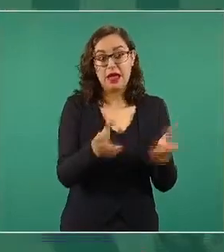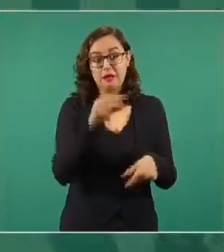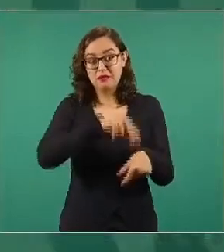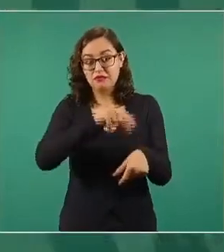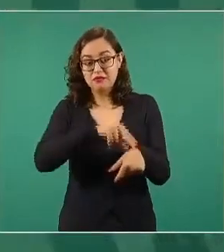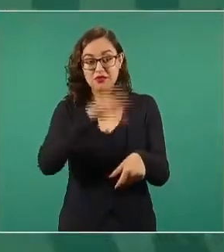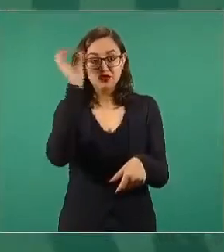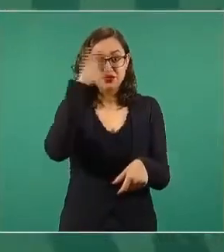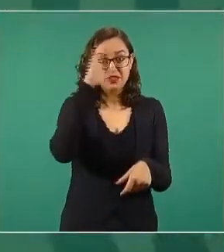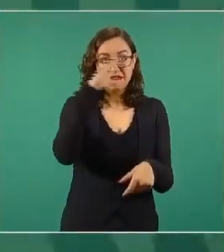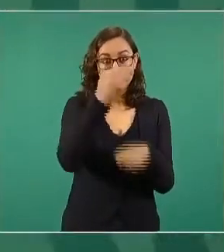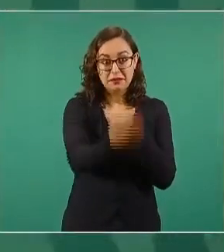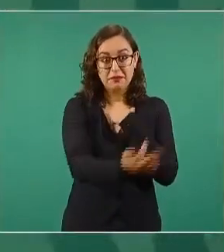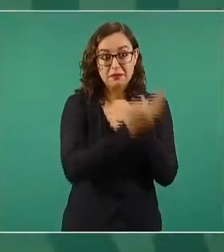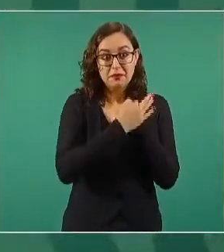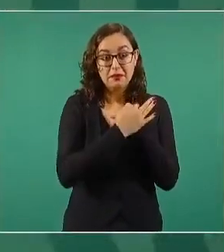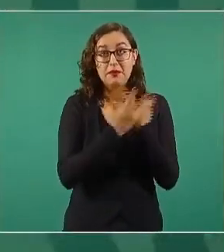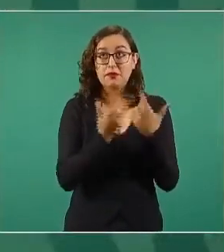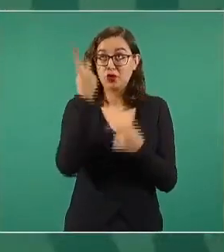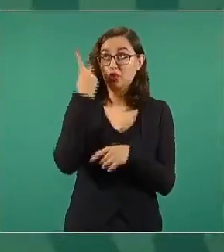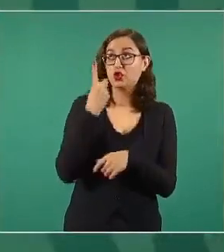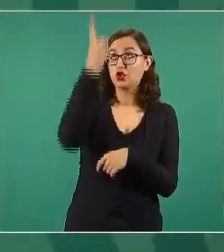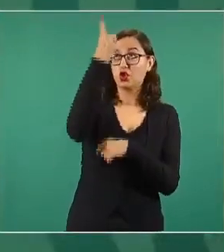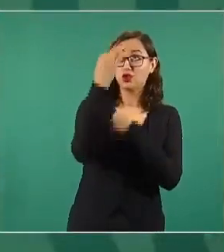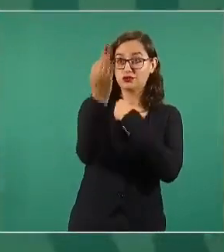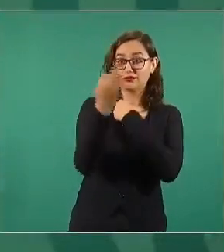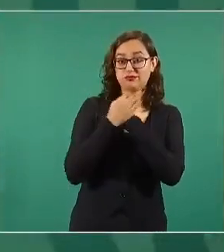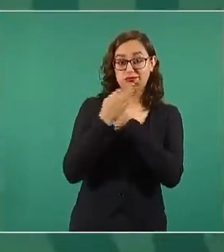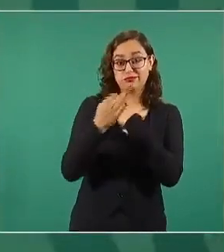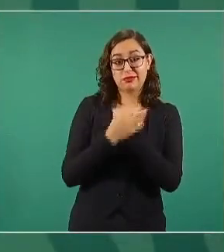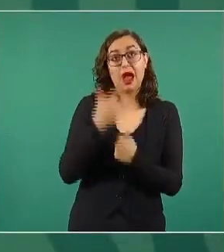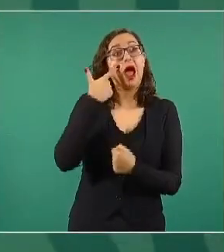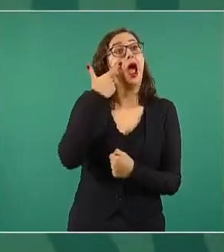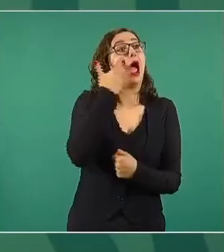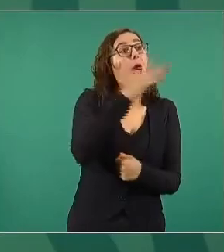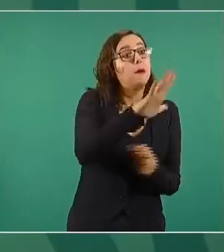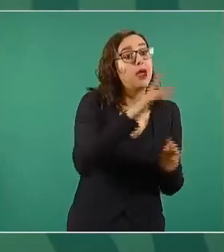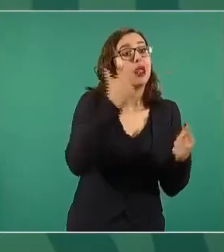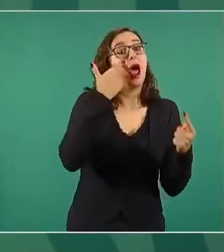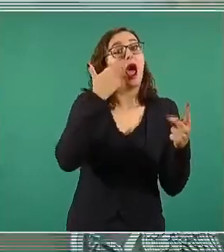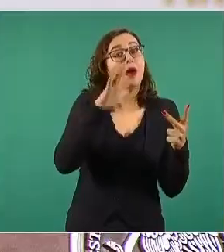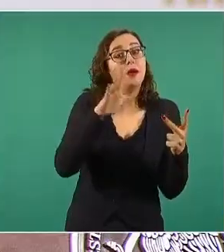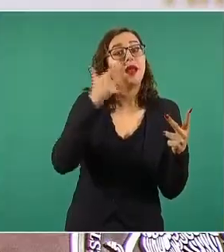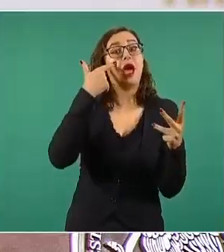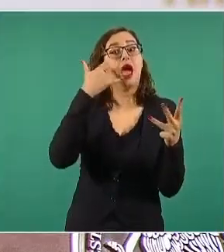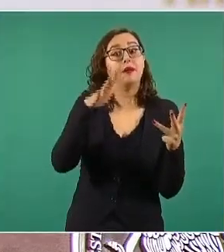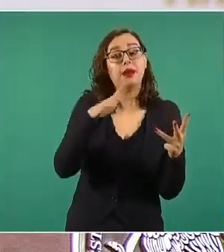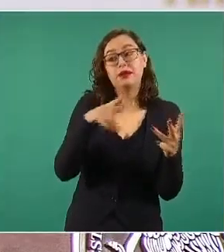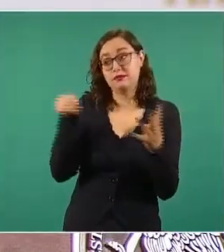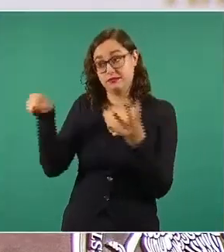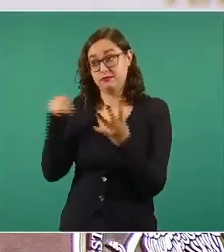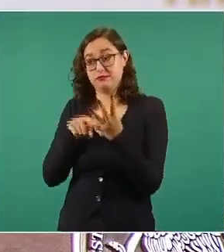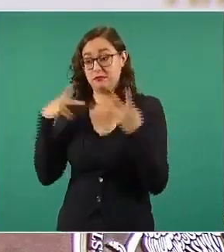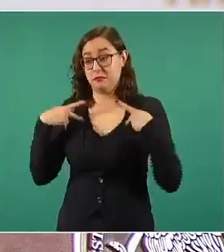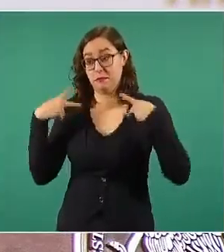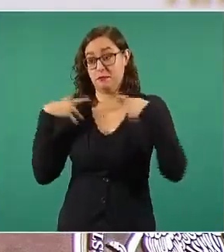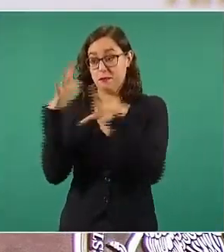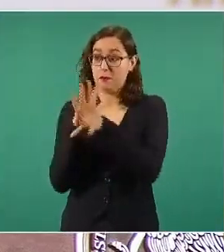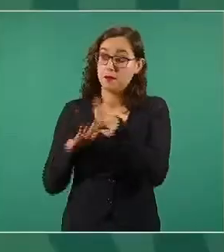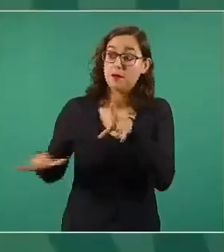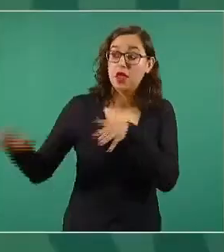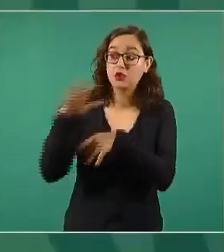que lo decide del pueblo, sino también la naturaleza, la ciencia y el creador, que no puede, ayer lo dije,